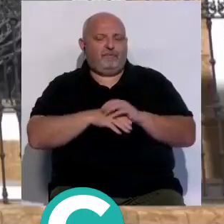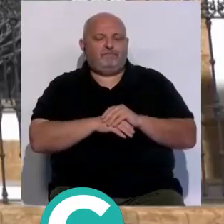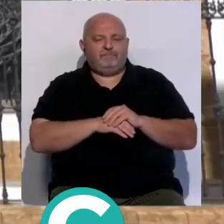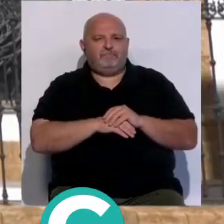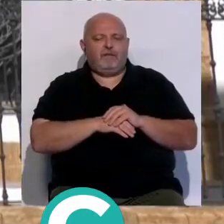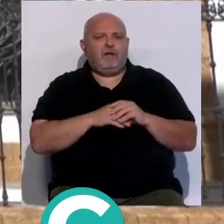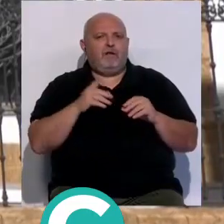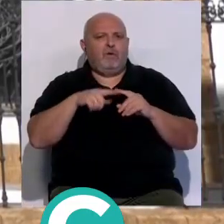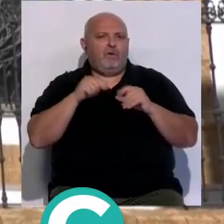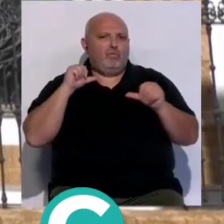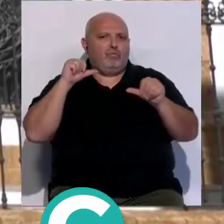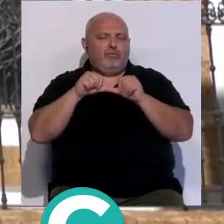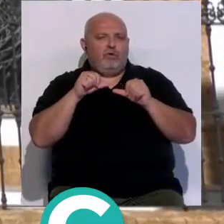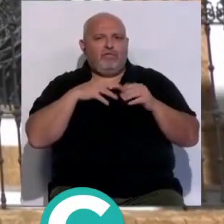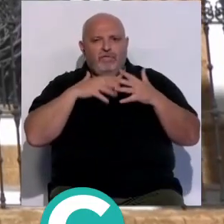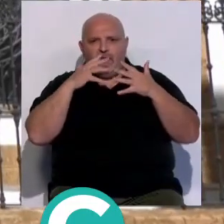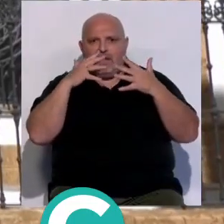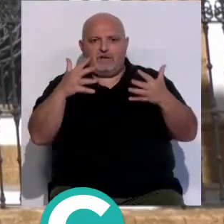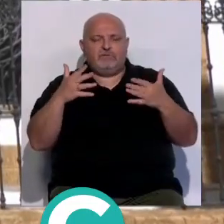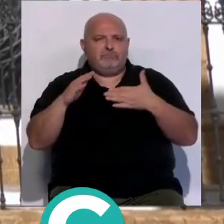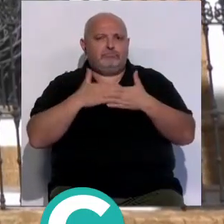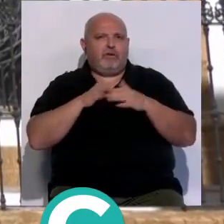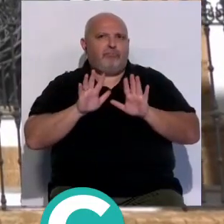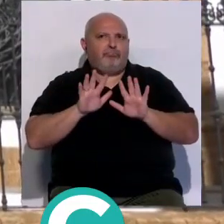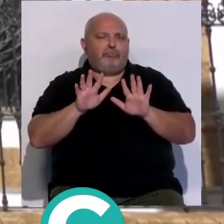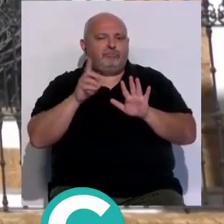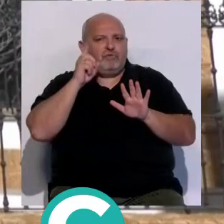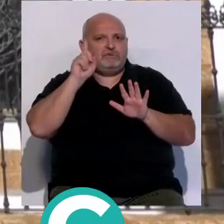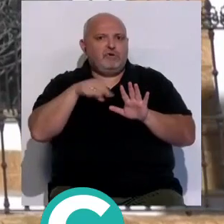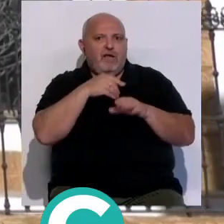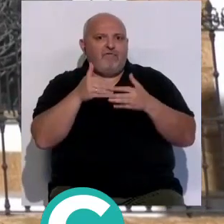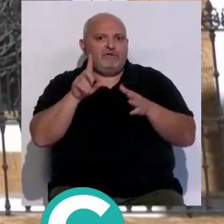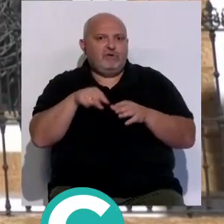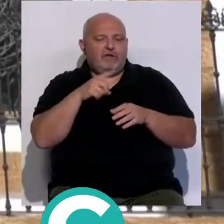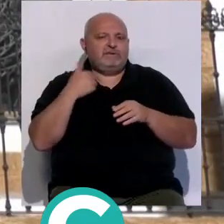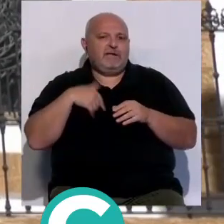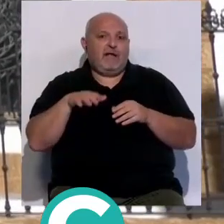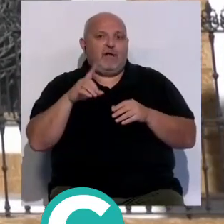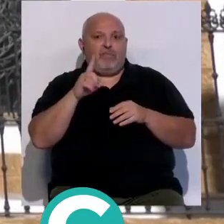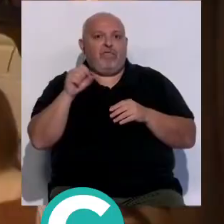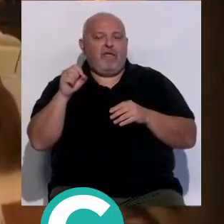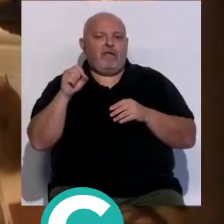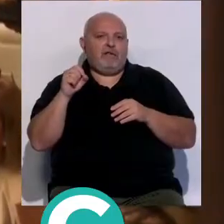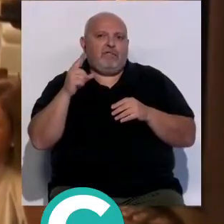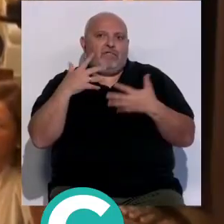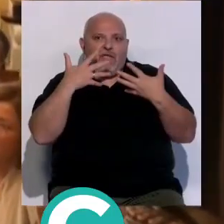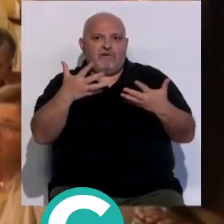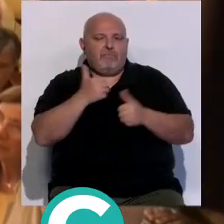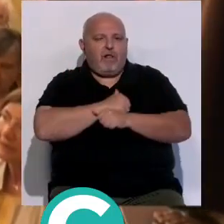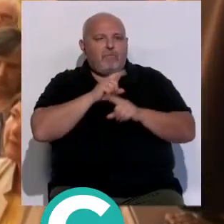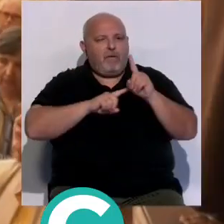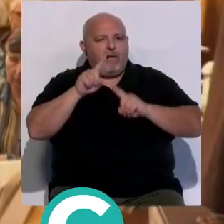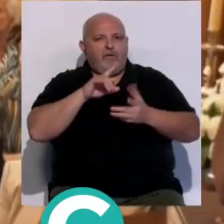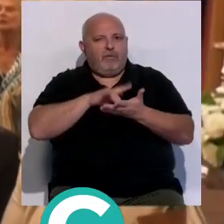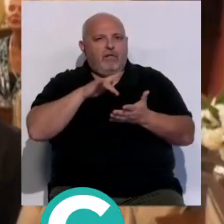Más de un lustro desde que sus puertas se cerrasen sin saber cuándo iban a abrirse de nuevo y más de una década sufriendo diferentes problemas